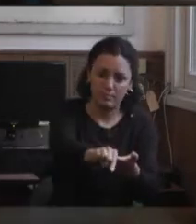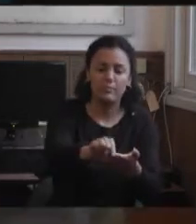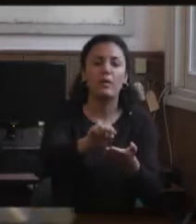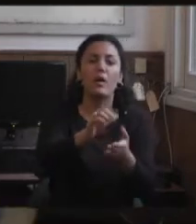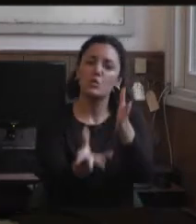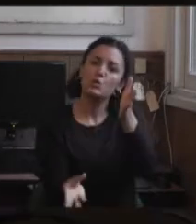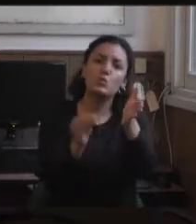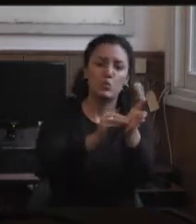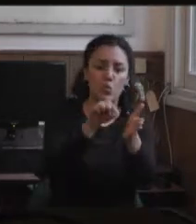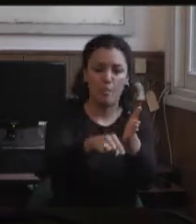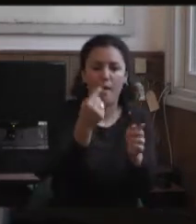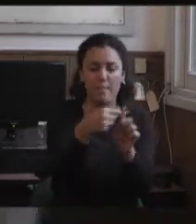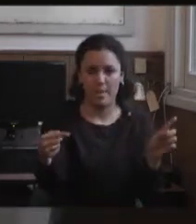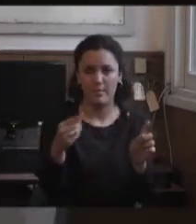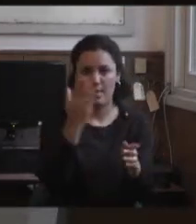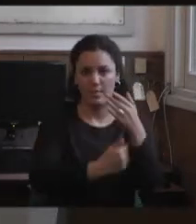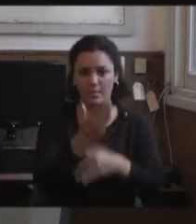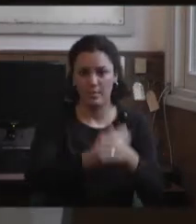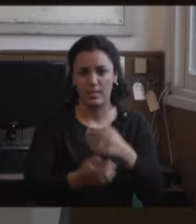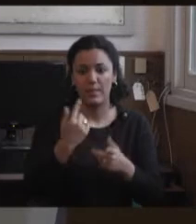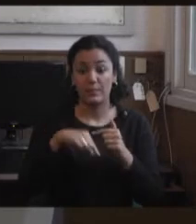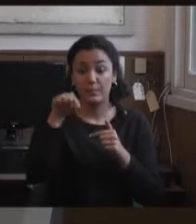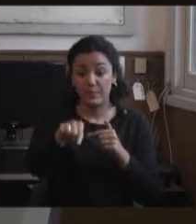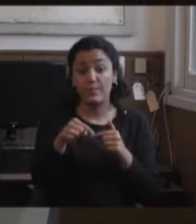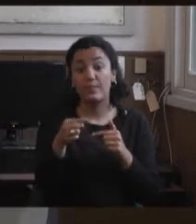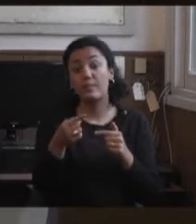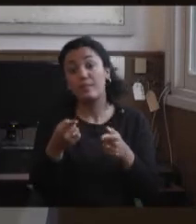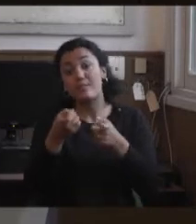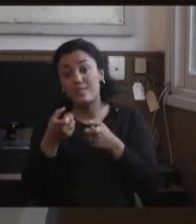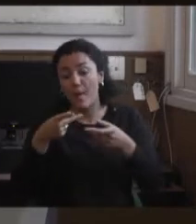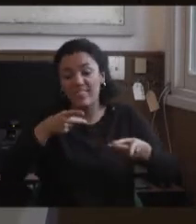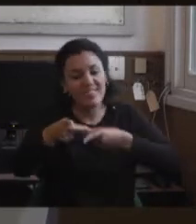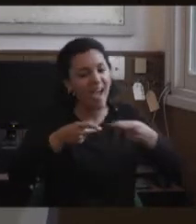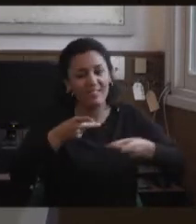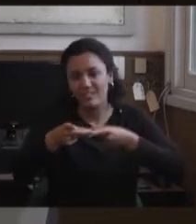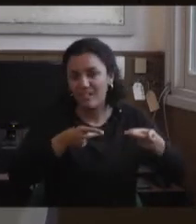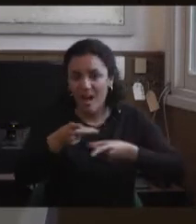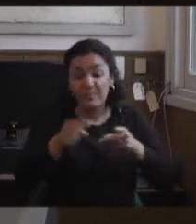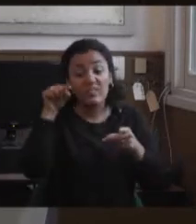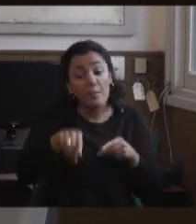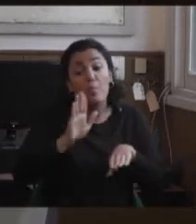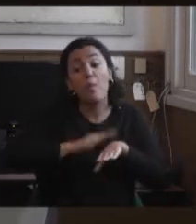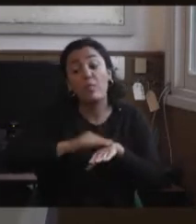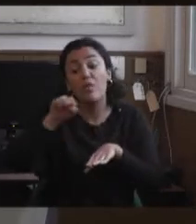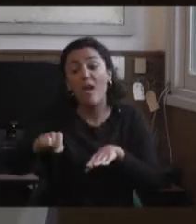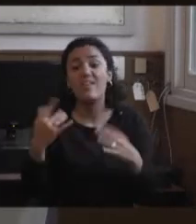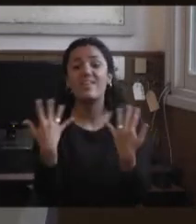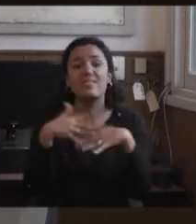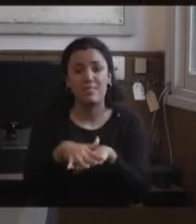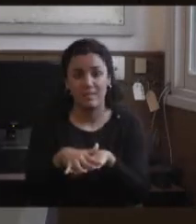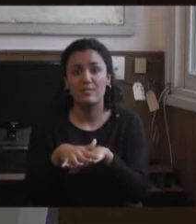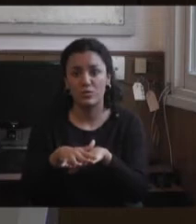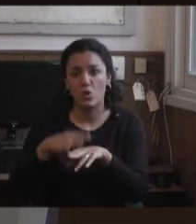lado de las didácticas, entonces nos dijeron que se tenía que llamar algo vinculado a la didáctica, y en ese momento se hablaba de integración. Mi materia se llama